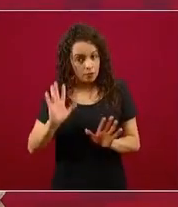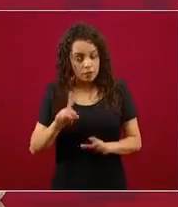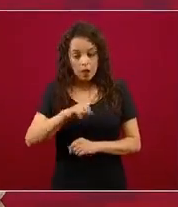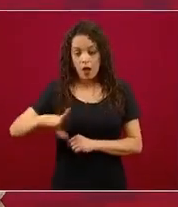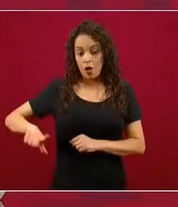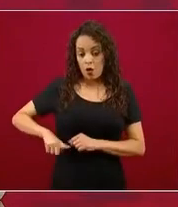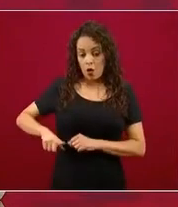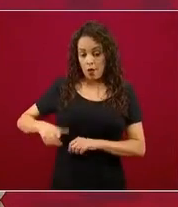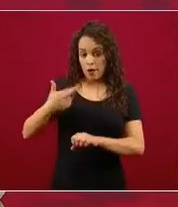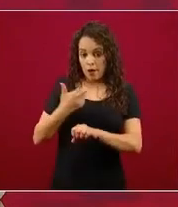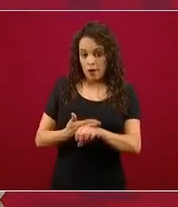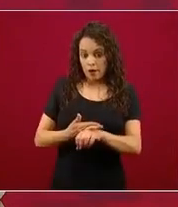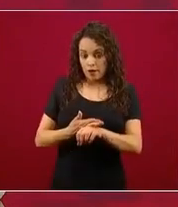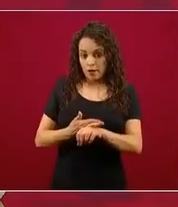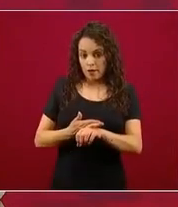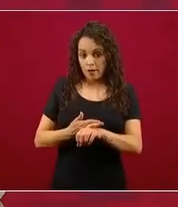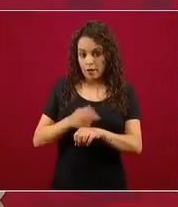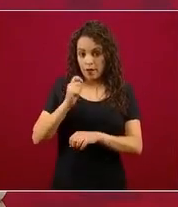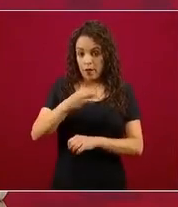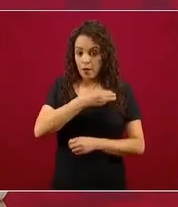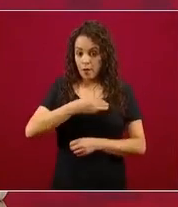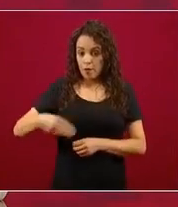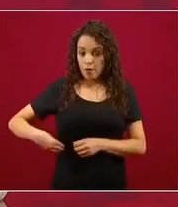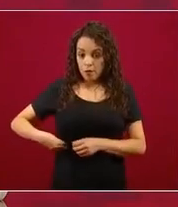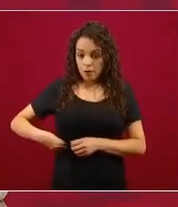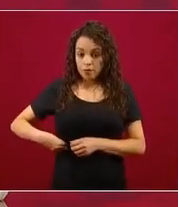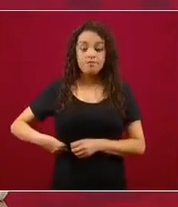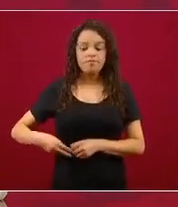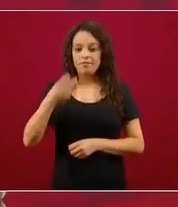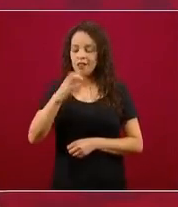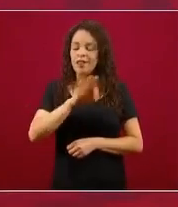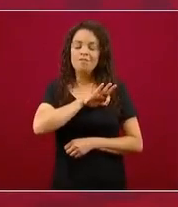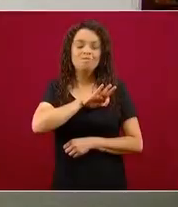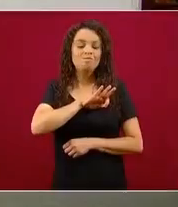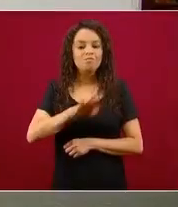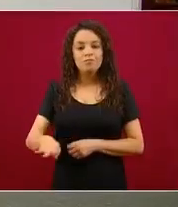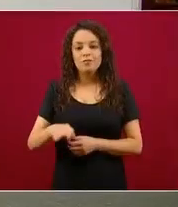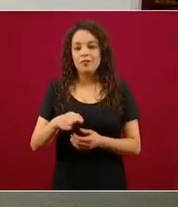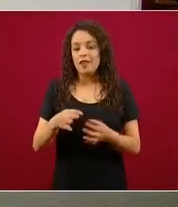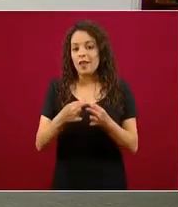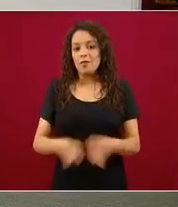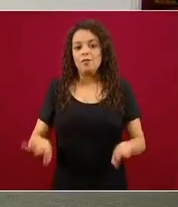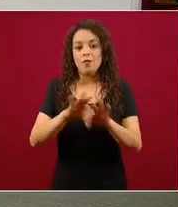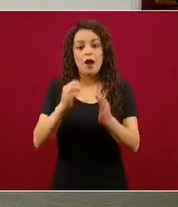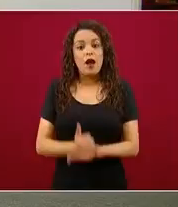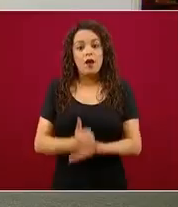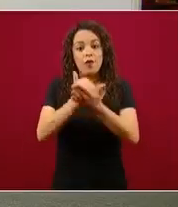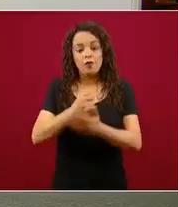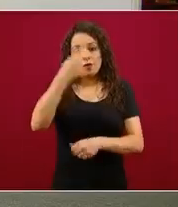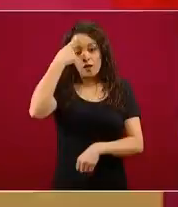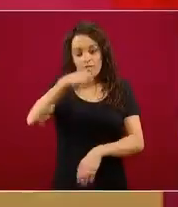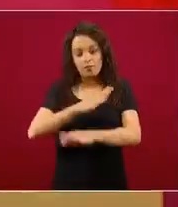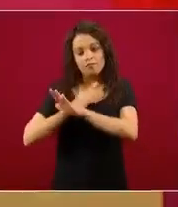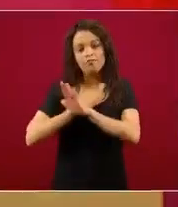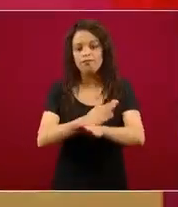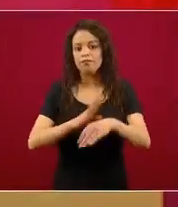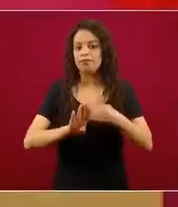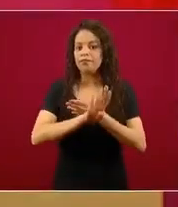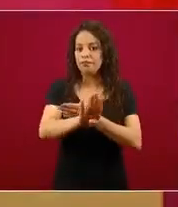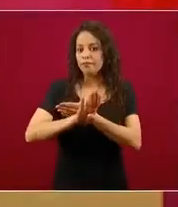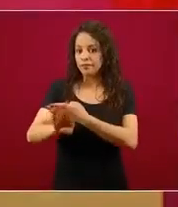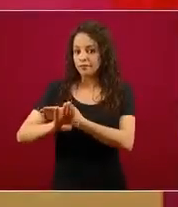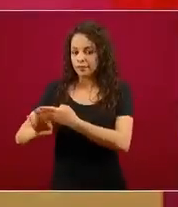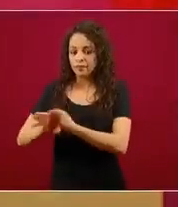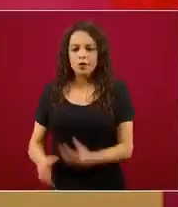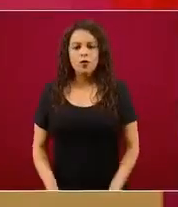importantes en ayudar a esta prevención. El número de personas, el número